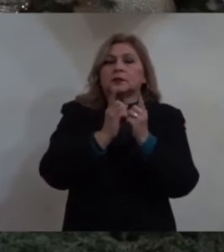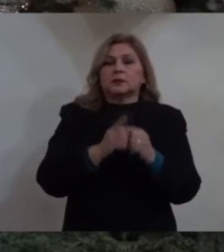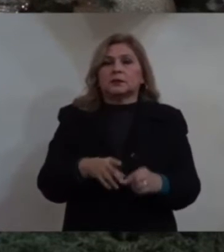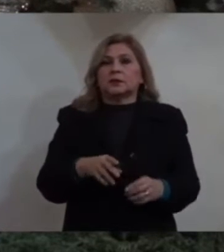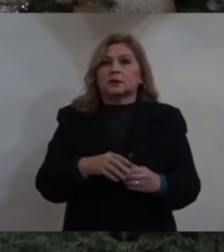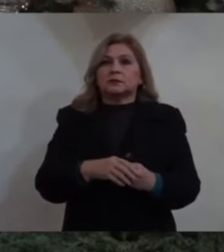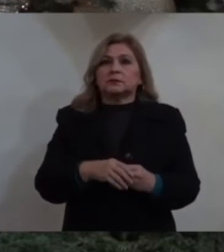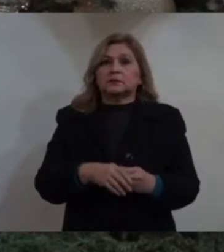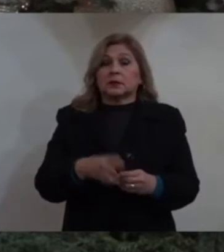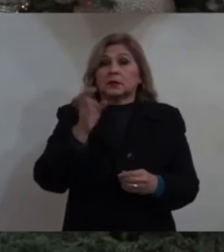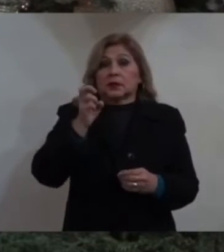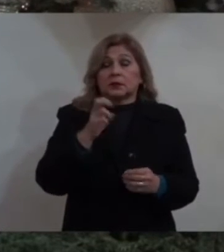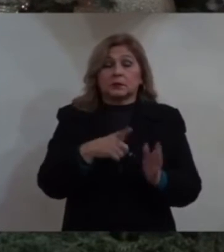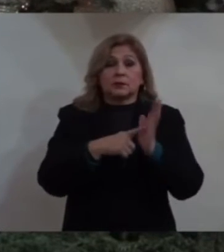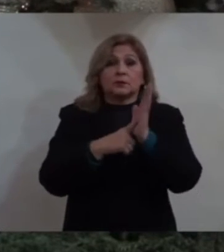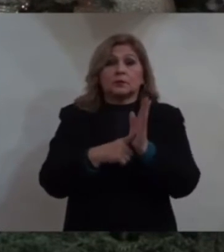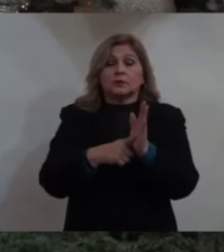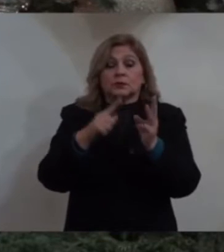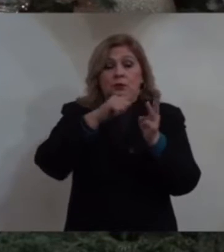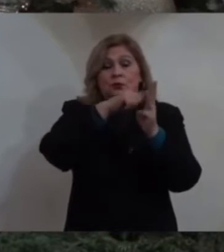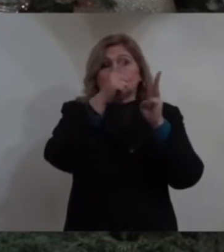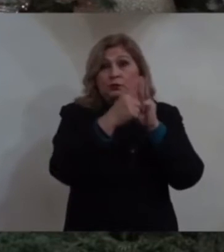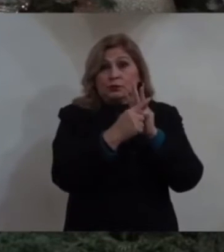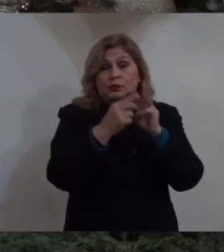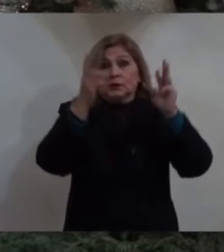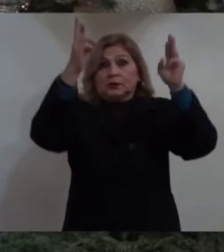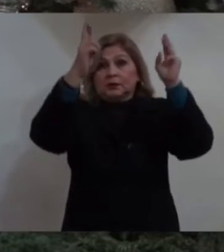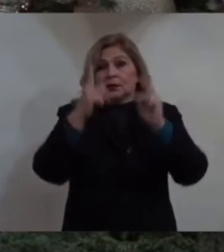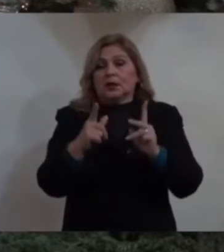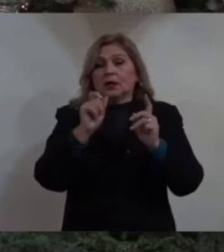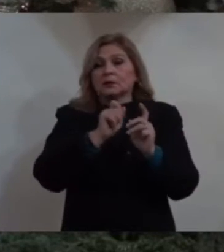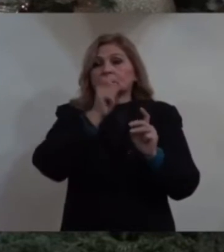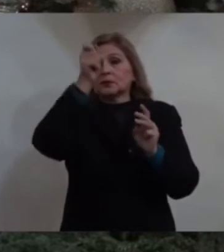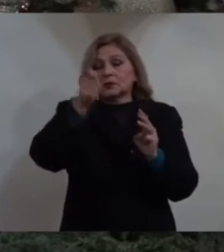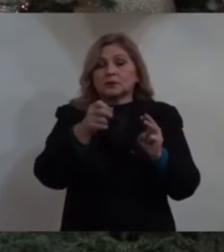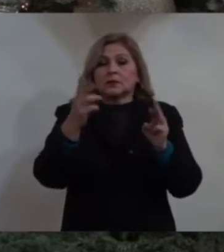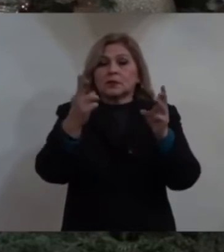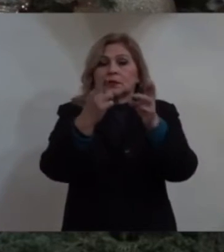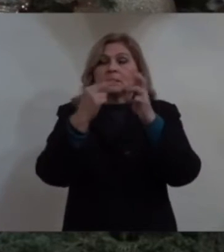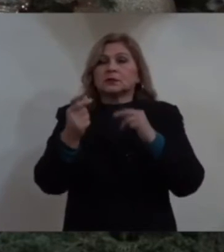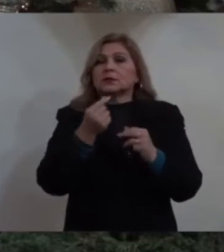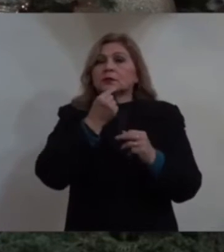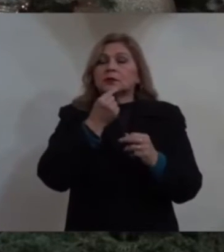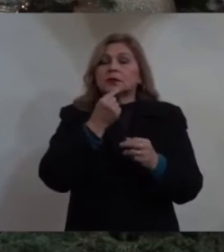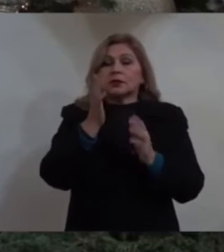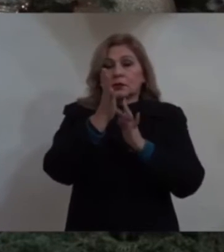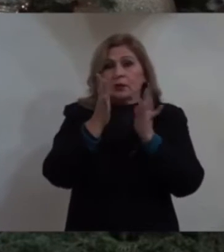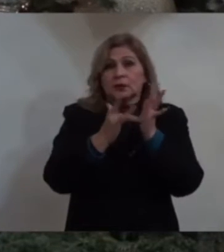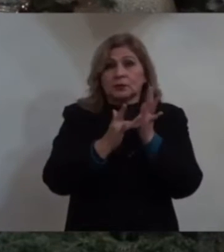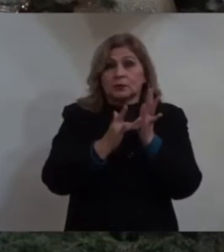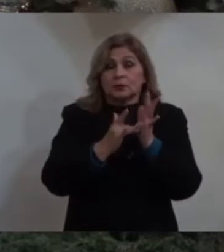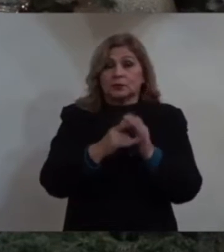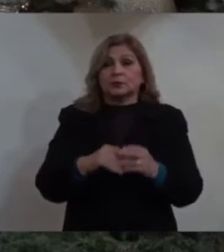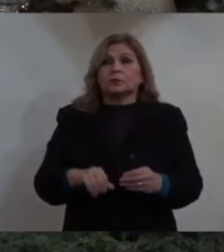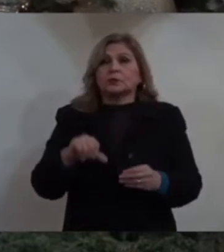simbolizan los tres regalos que recibió el niño Jesús. Oro,